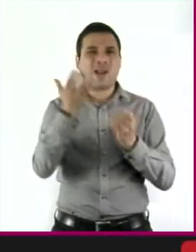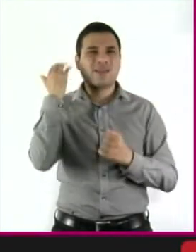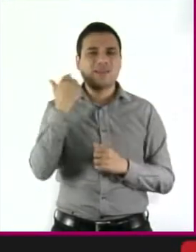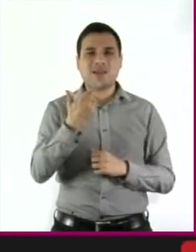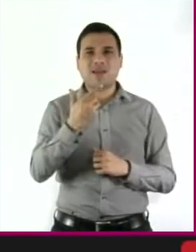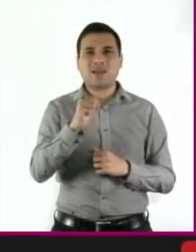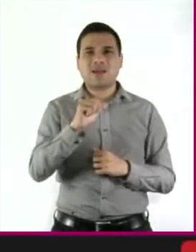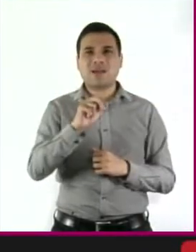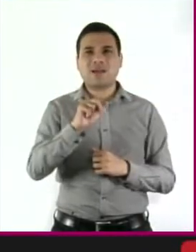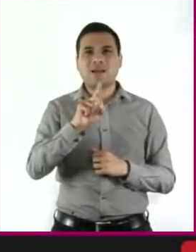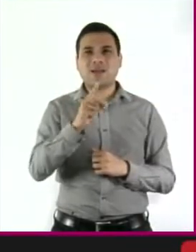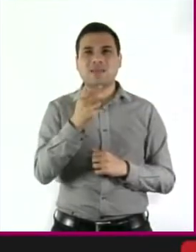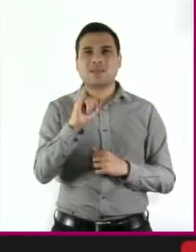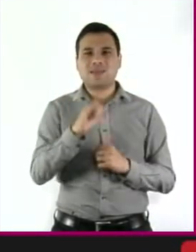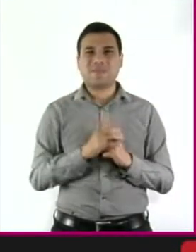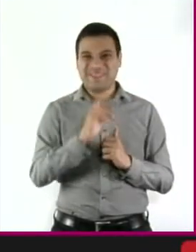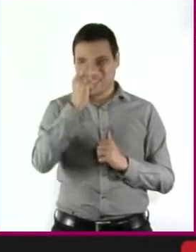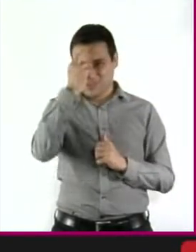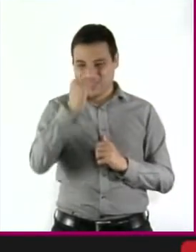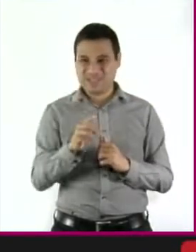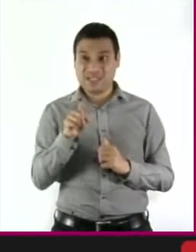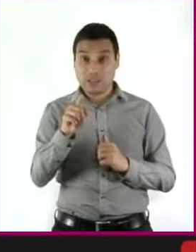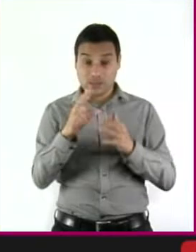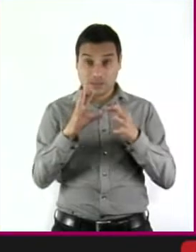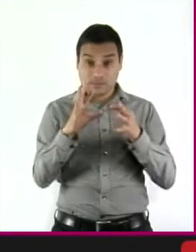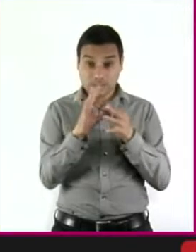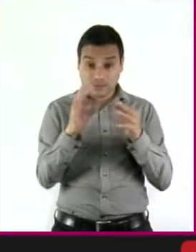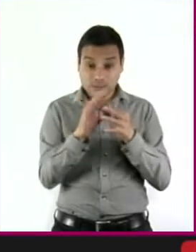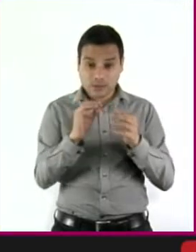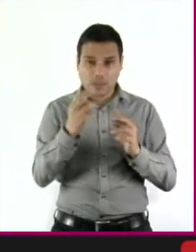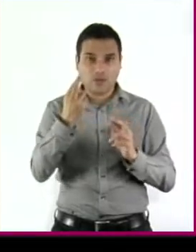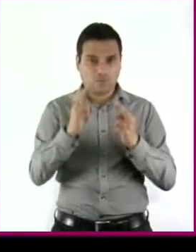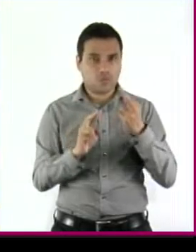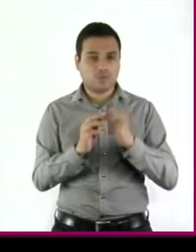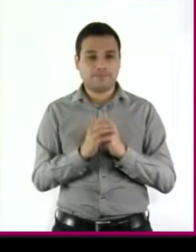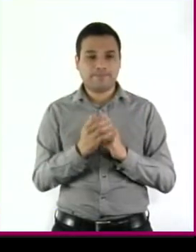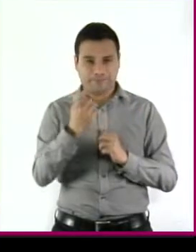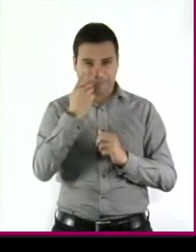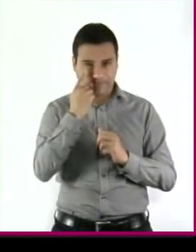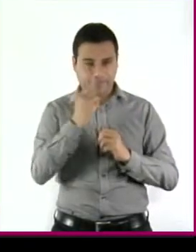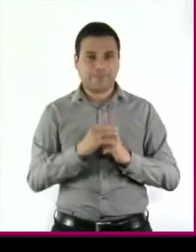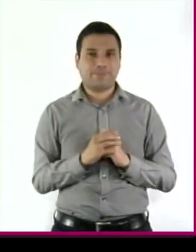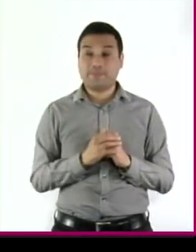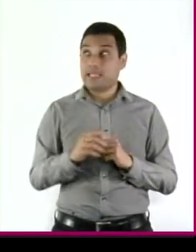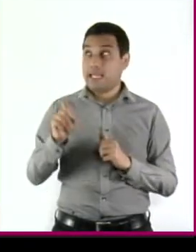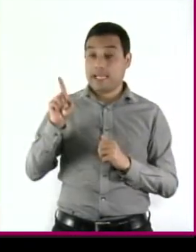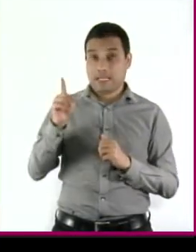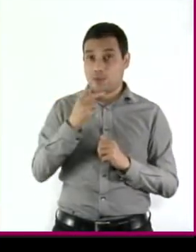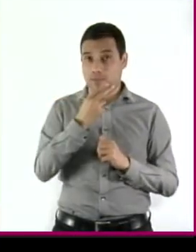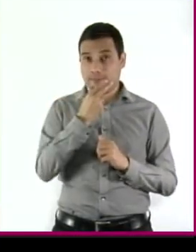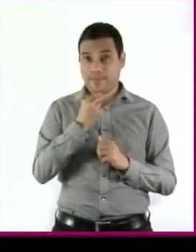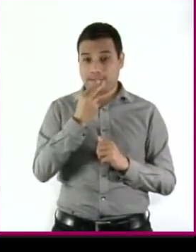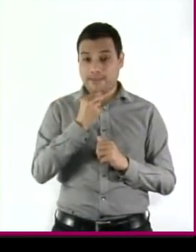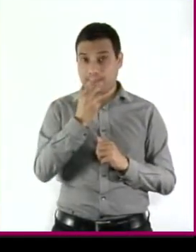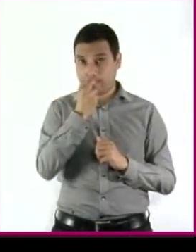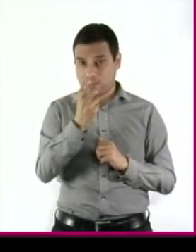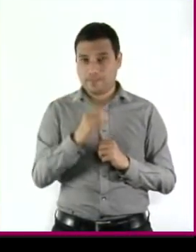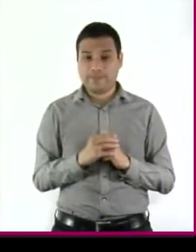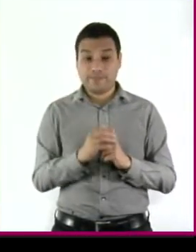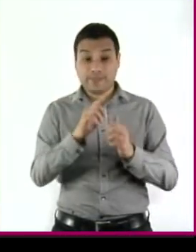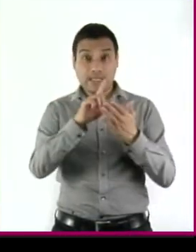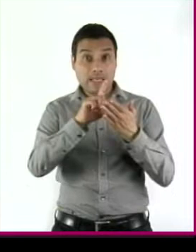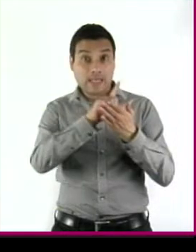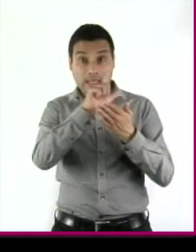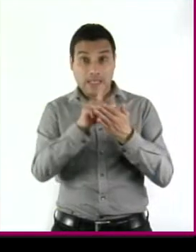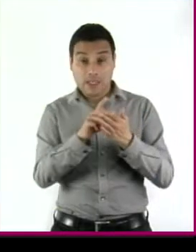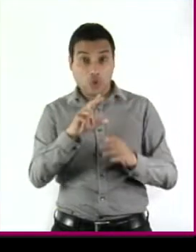Mahatma. ¿Ghandi aconsejaba desobedecer? Sí, algo así. Miren, la idea de Gandhi era, si una ley es